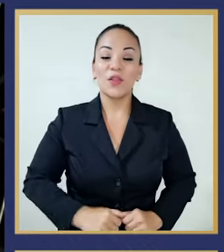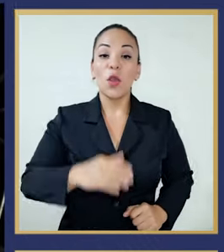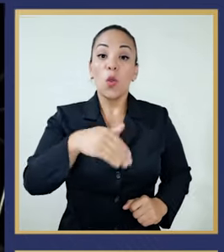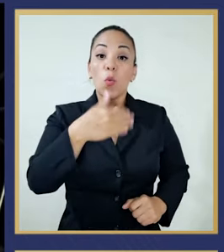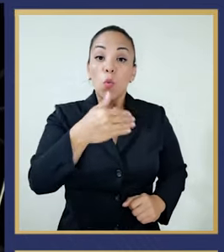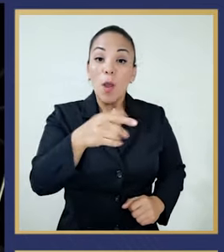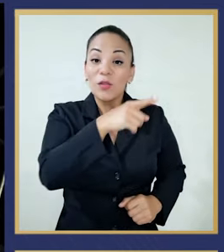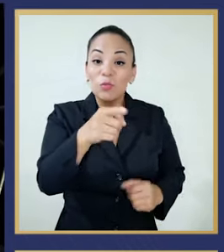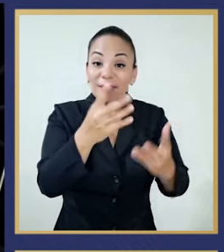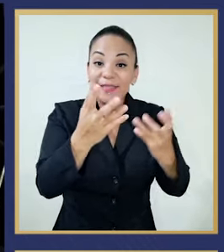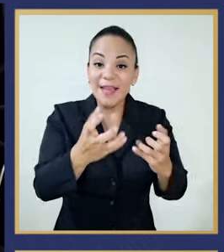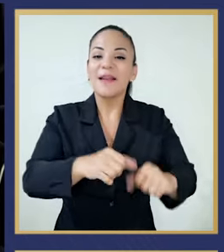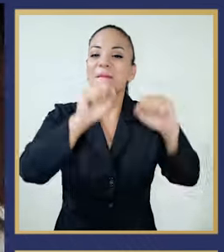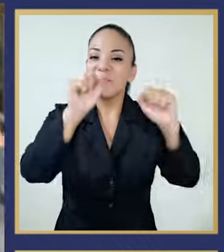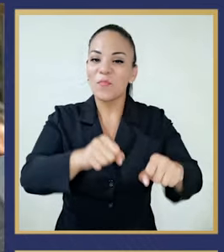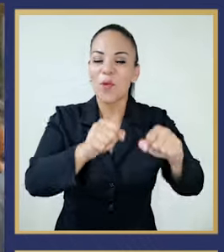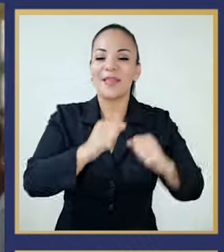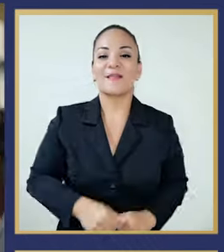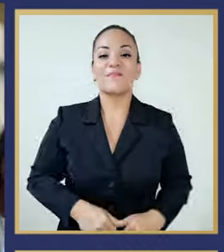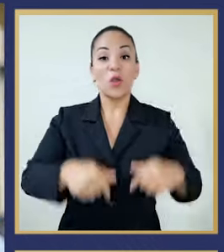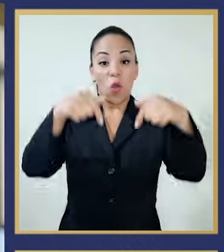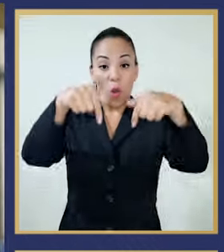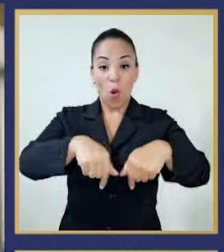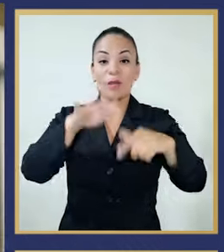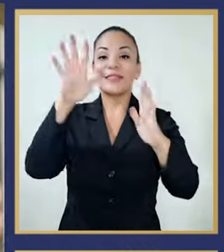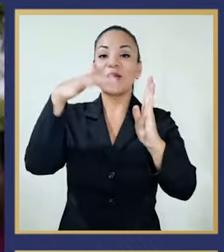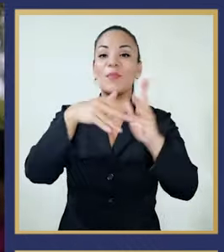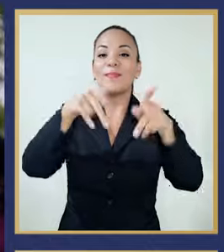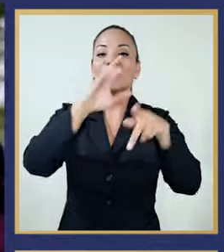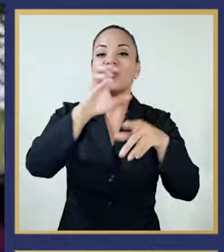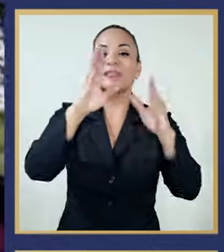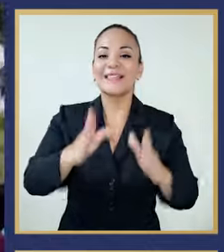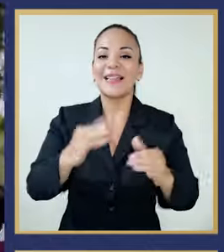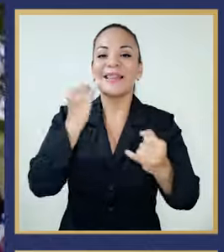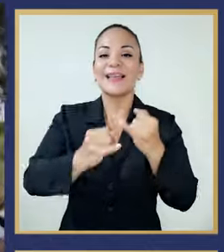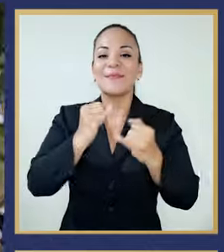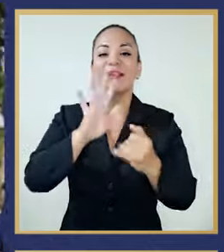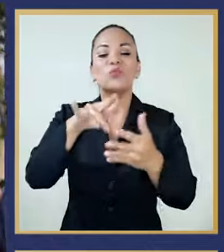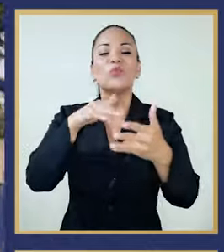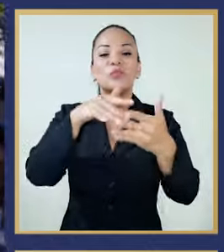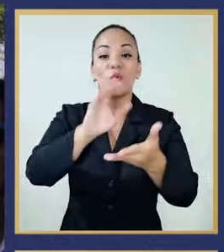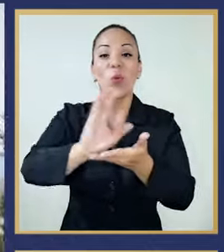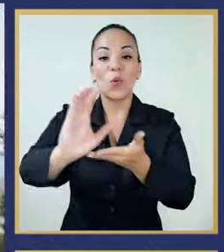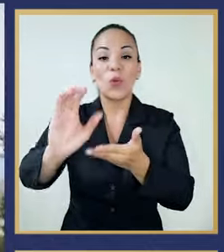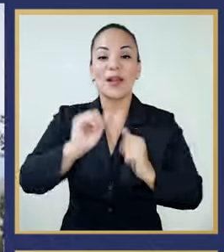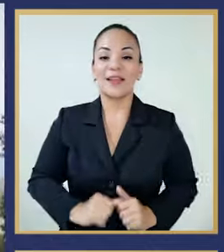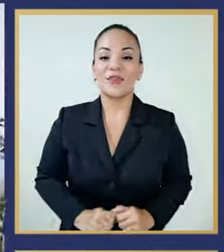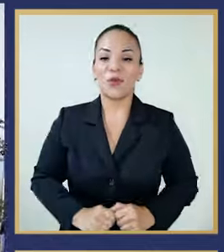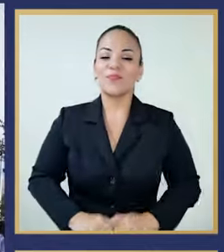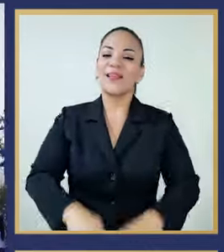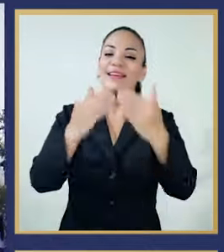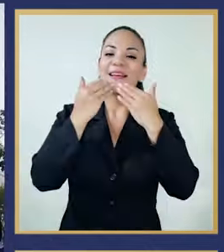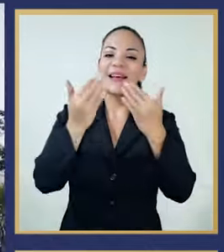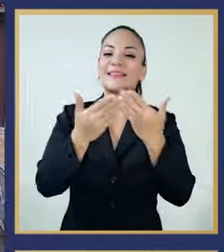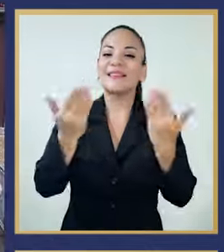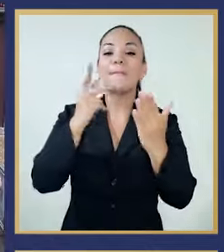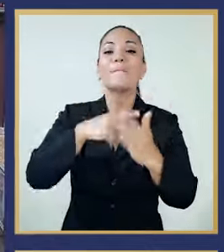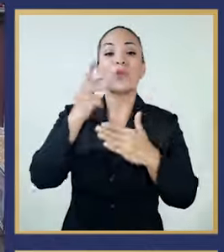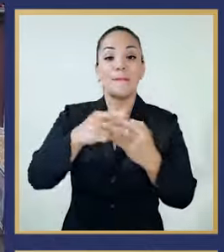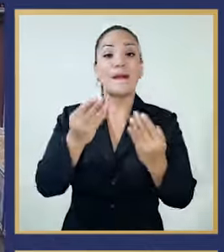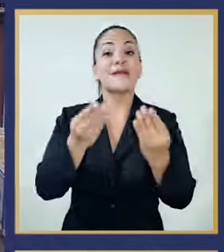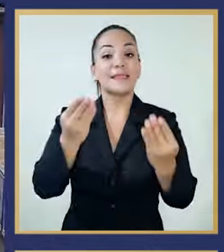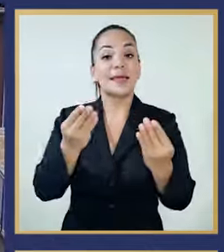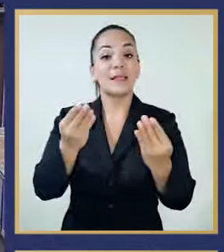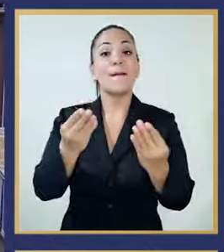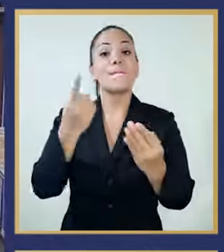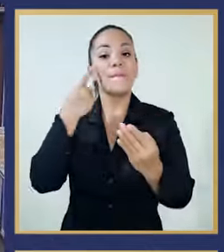Cuando se quiere, se puede. Hoy, 5.000 costarricenses terminan sus estudios secundarios gracias al programa